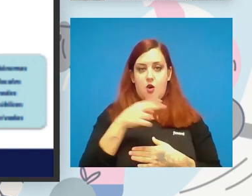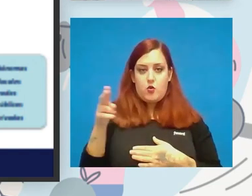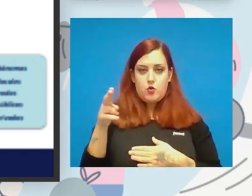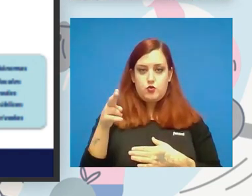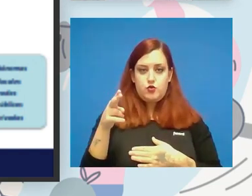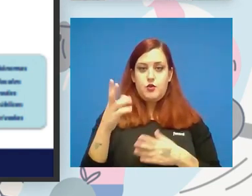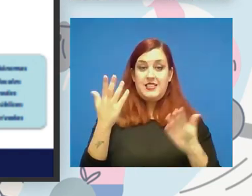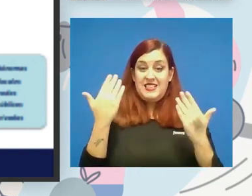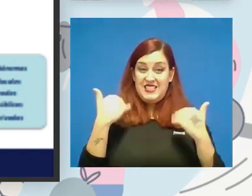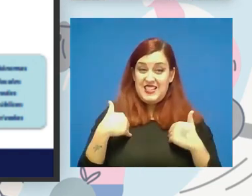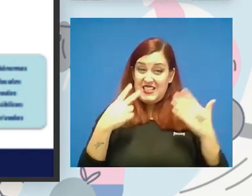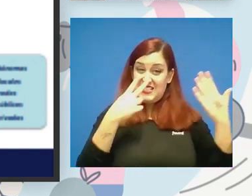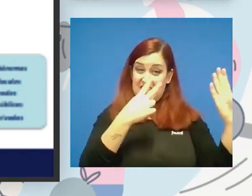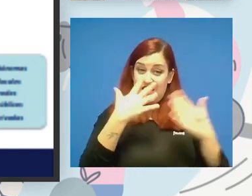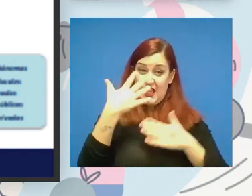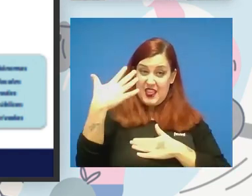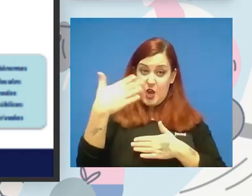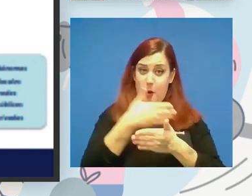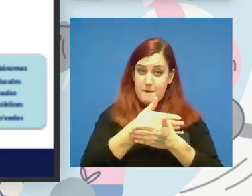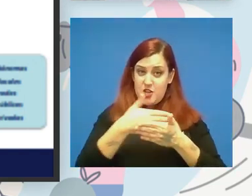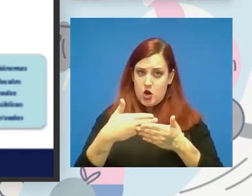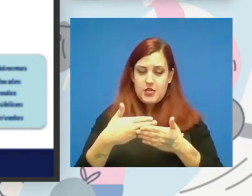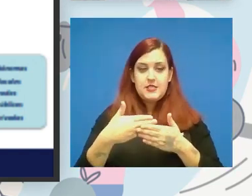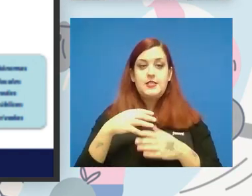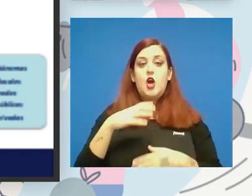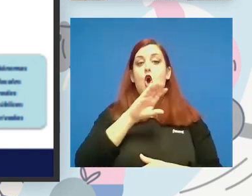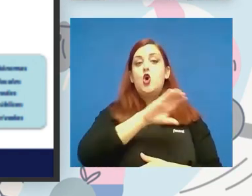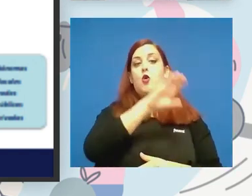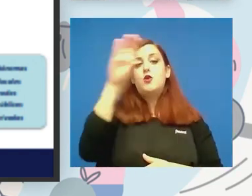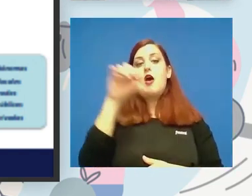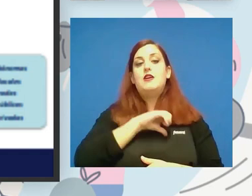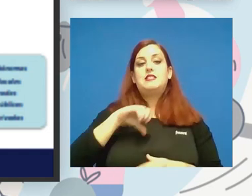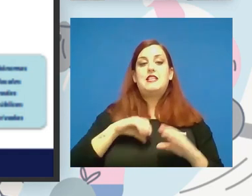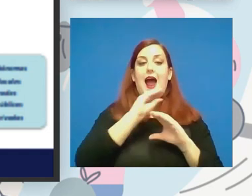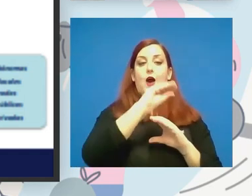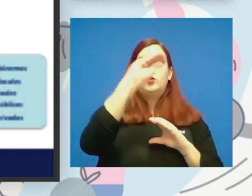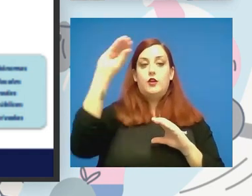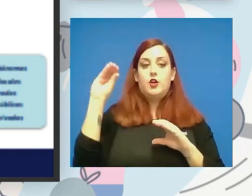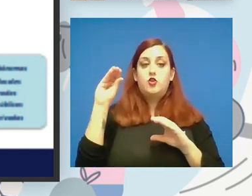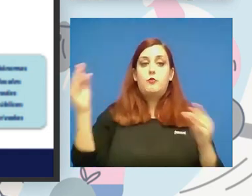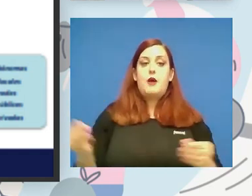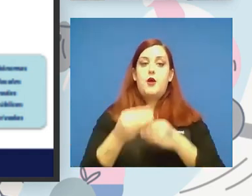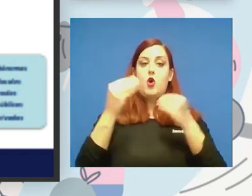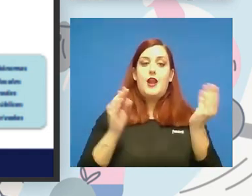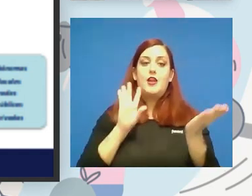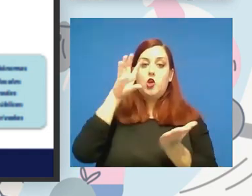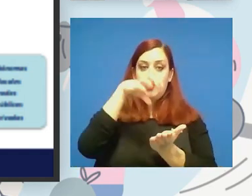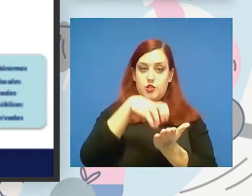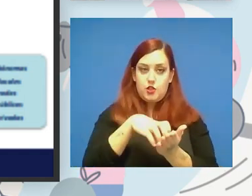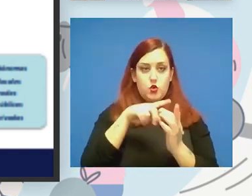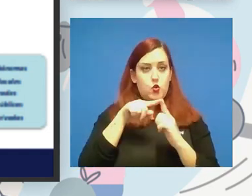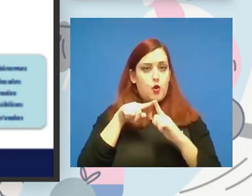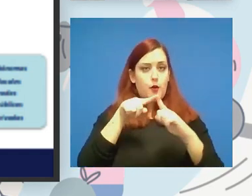ya 75 millones de euros han ido a comunidades autónomas para mejorar los centros de tendificación con un objetivo fundamental de